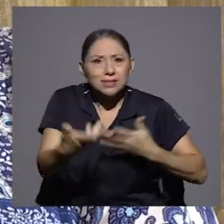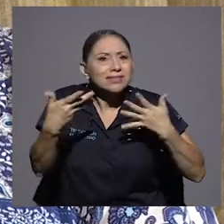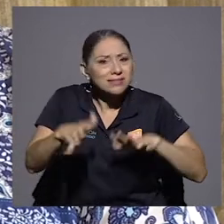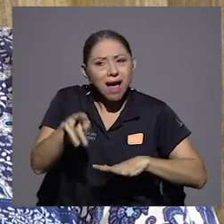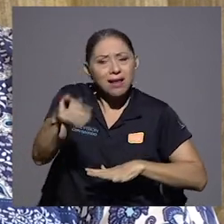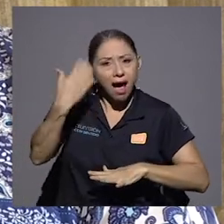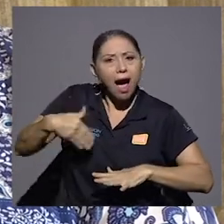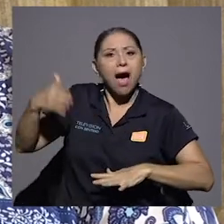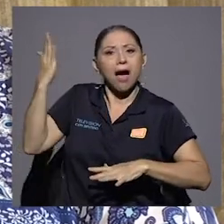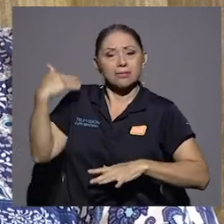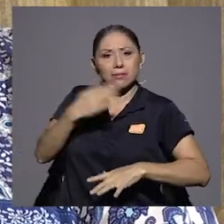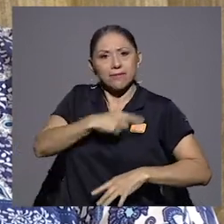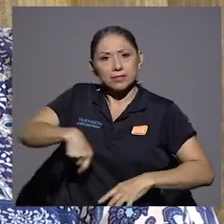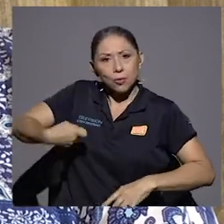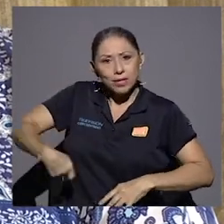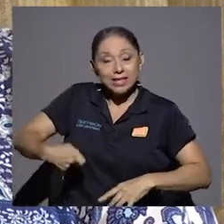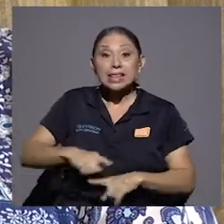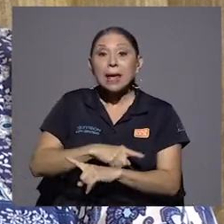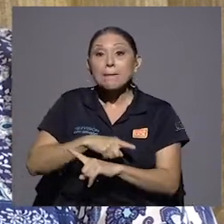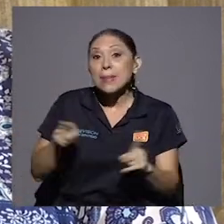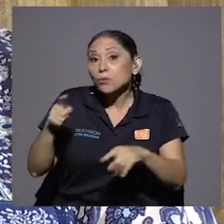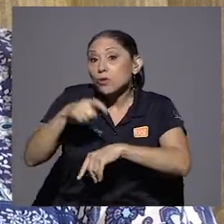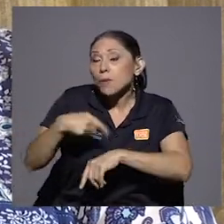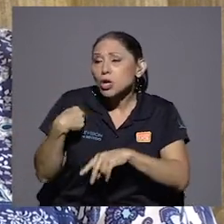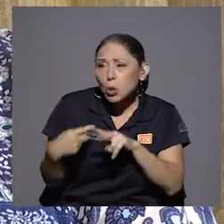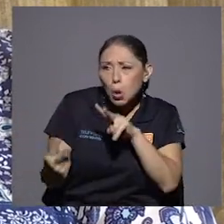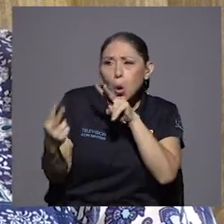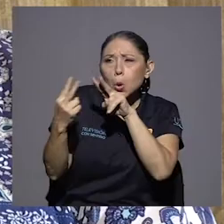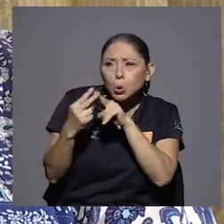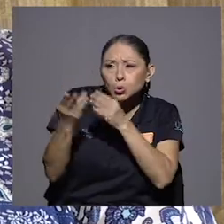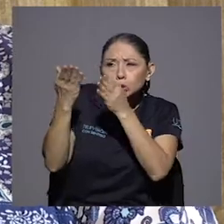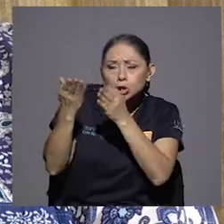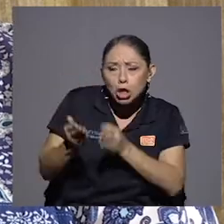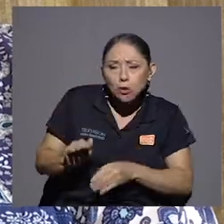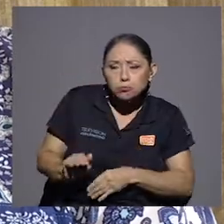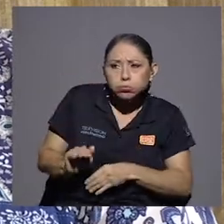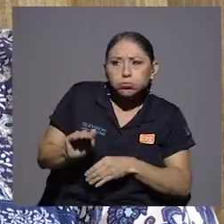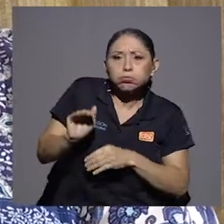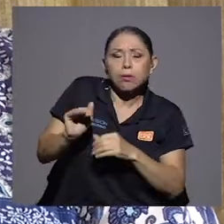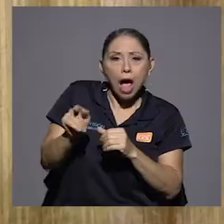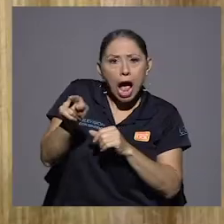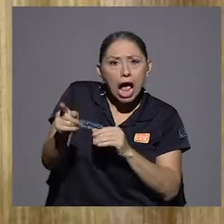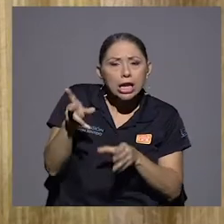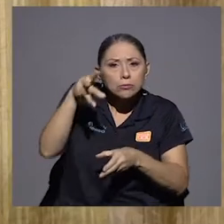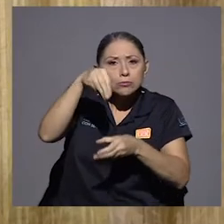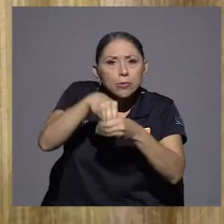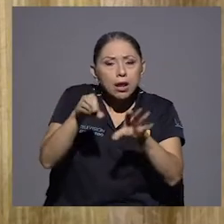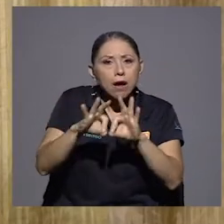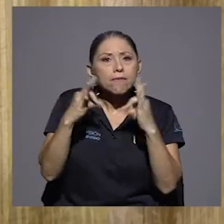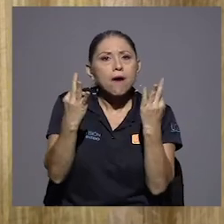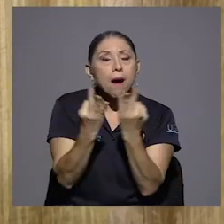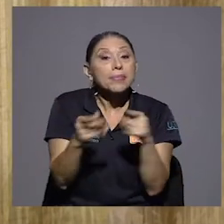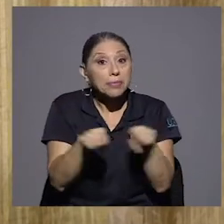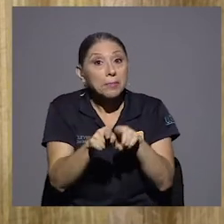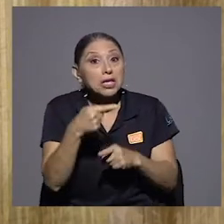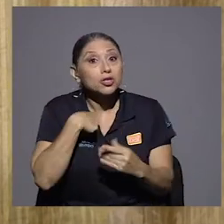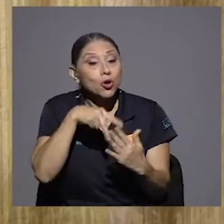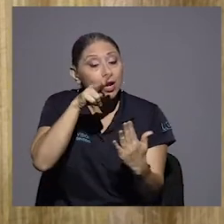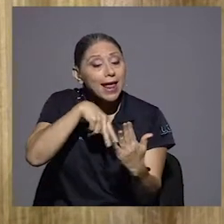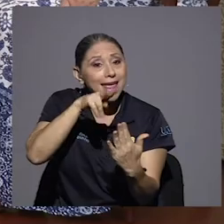Pero lo que él lo conocí, conociéndolo en la familia, conociendo, leyendo mucho de él también.